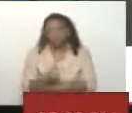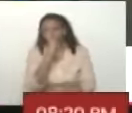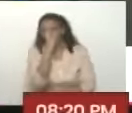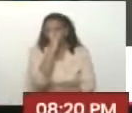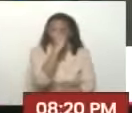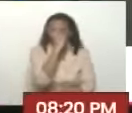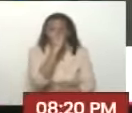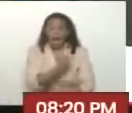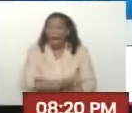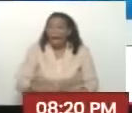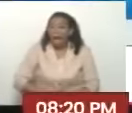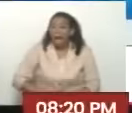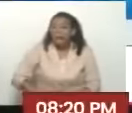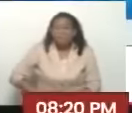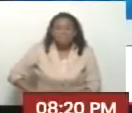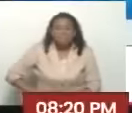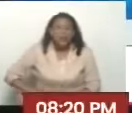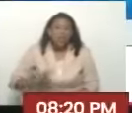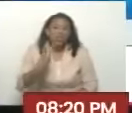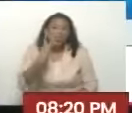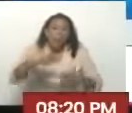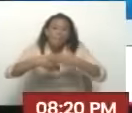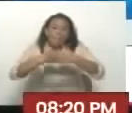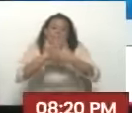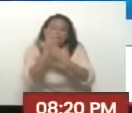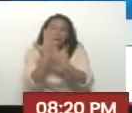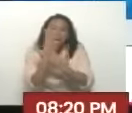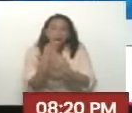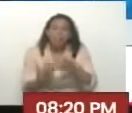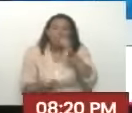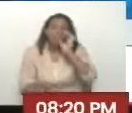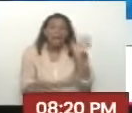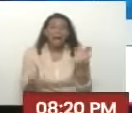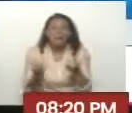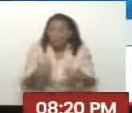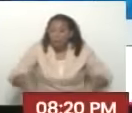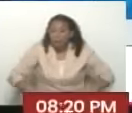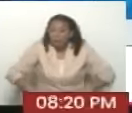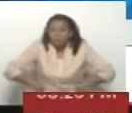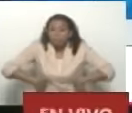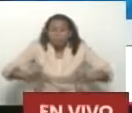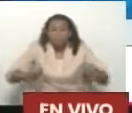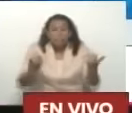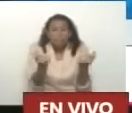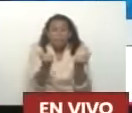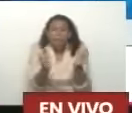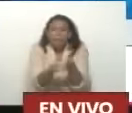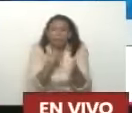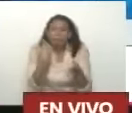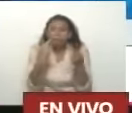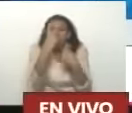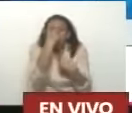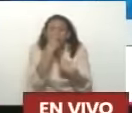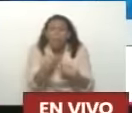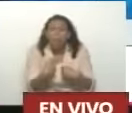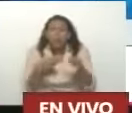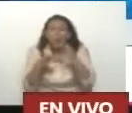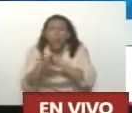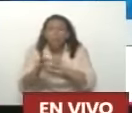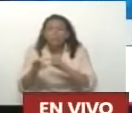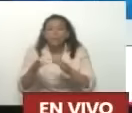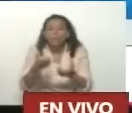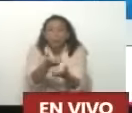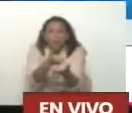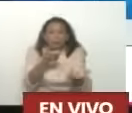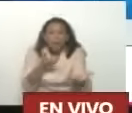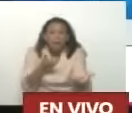Tenía hambre Le dio hambre Como a las 2 de la mañana Y no tenía ni medio En el bolsillo Entonces fue Y se metió A una funeraria